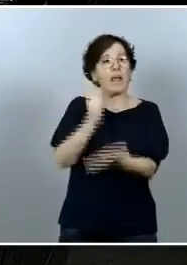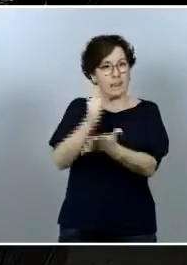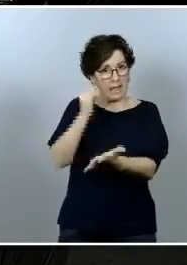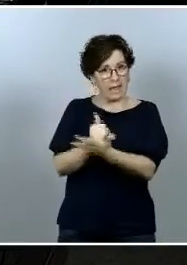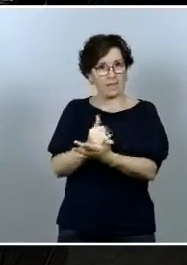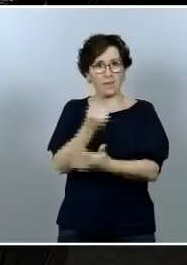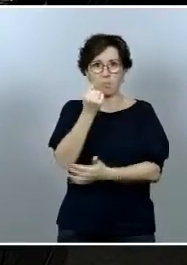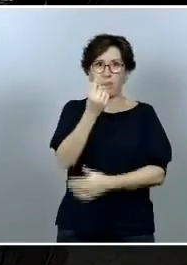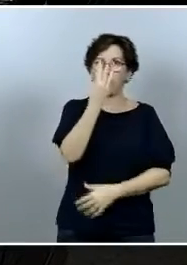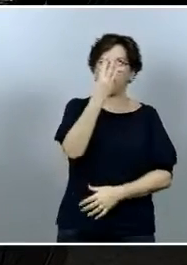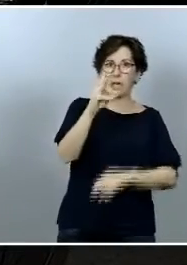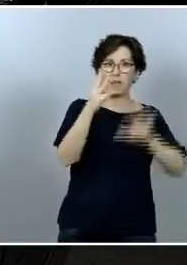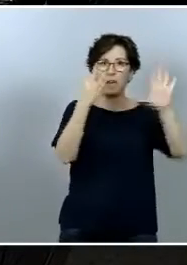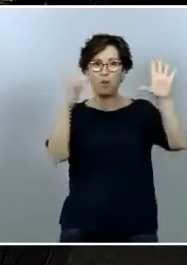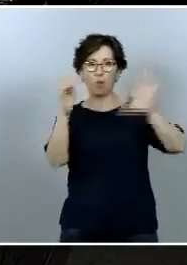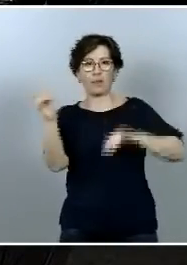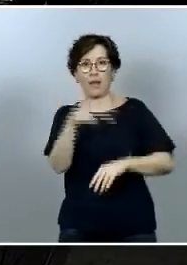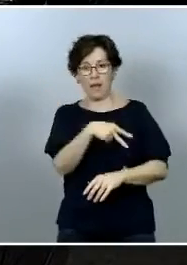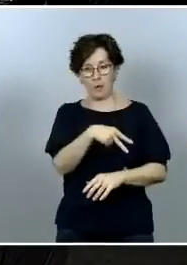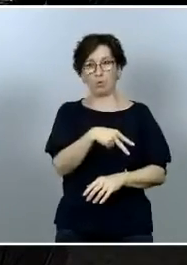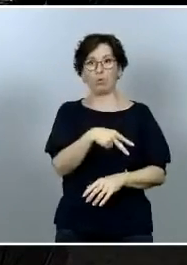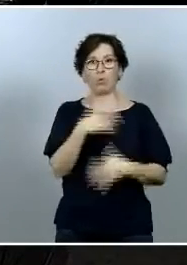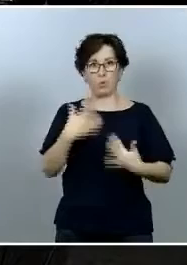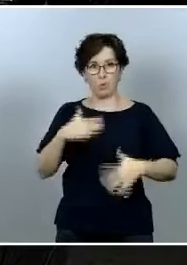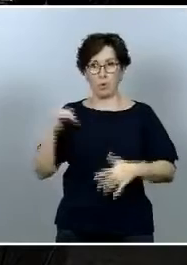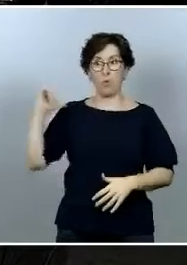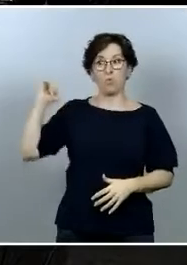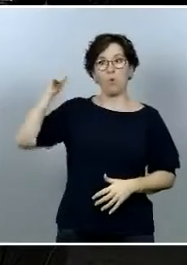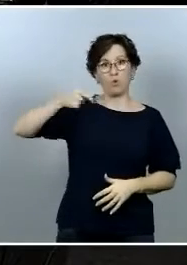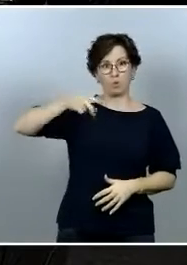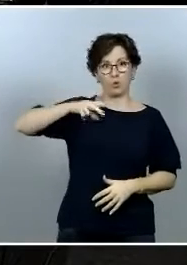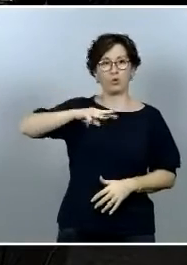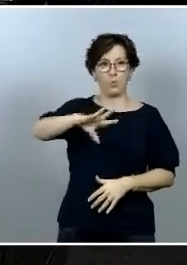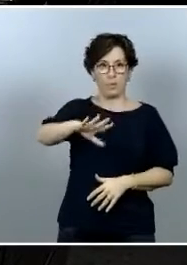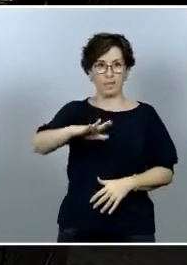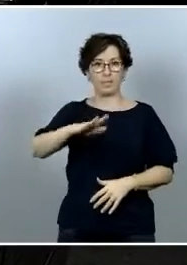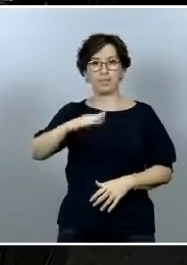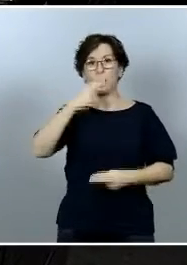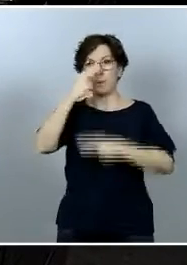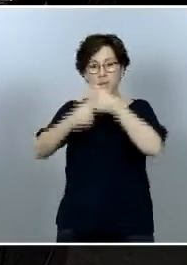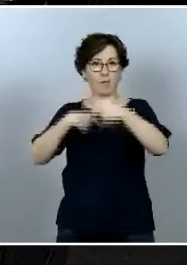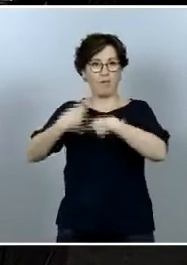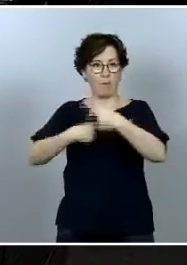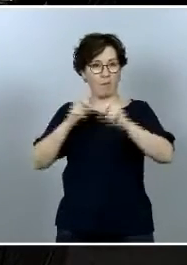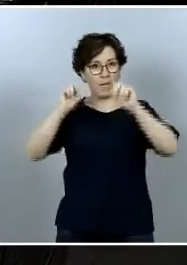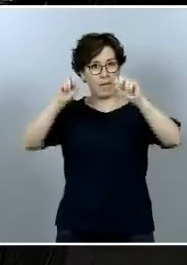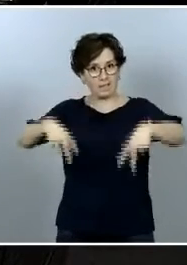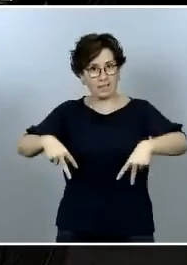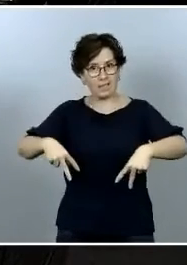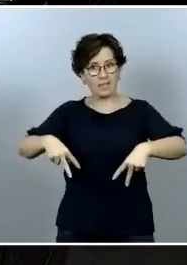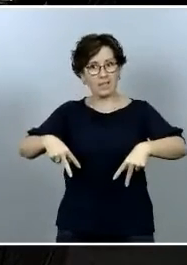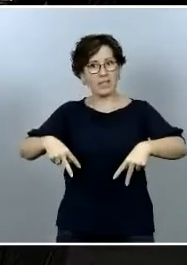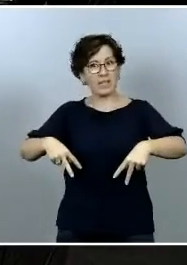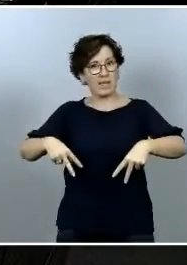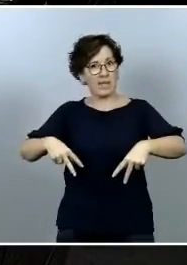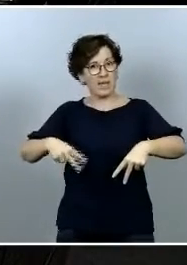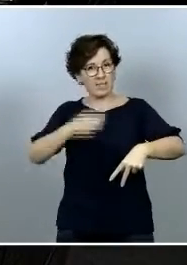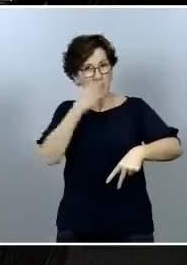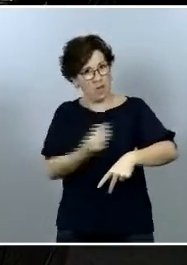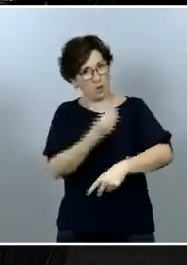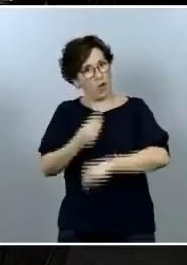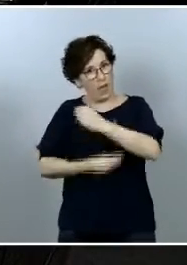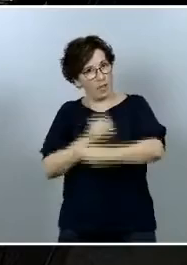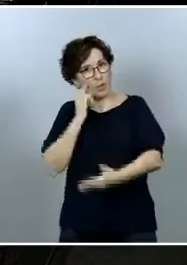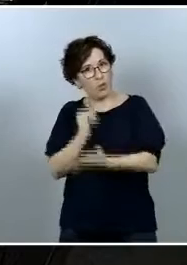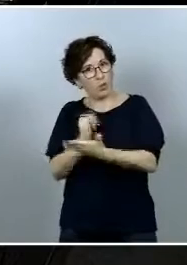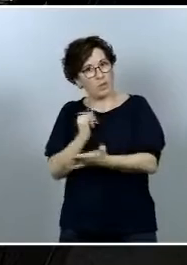euros llevamos muchos meses como usted ha dicho encerrados sin visitar a nuestros familiares es recomendable hacerse un test antes de viajar a otra